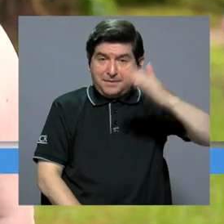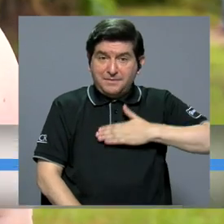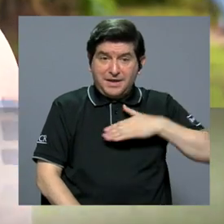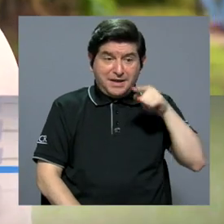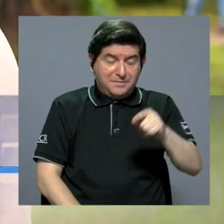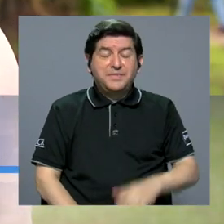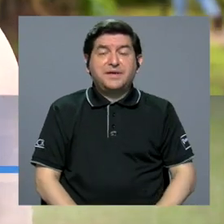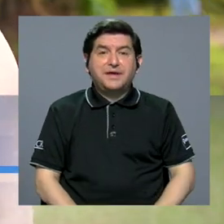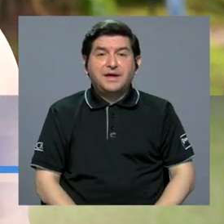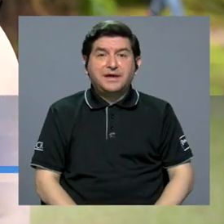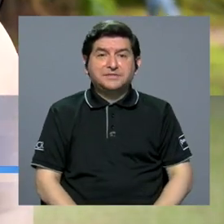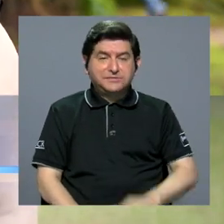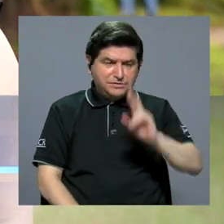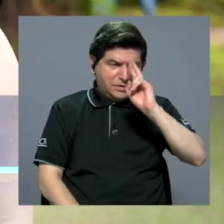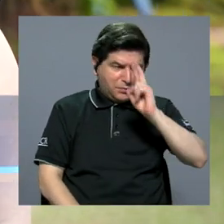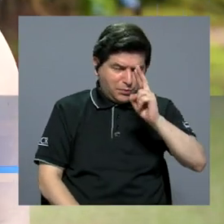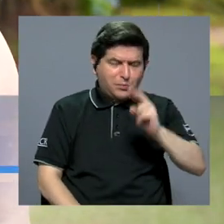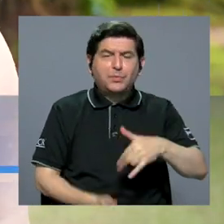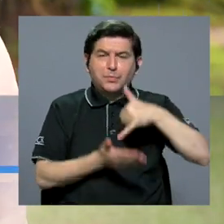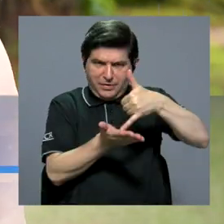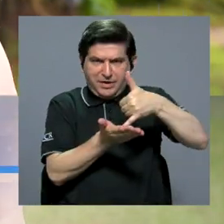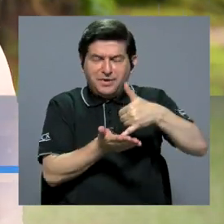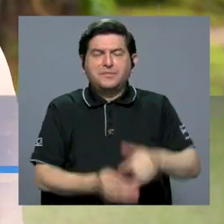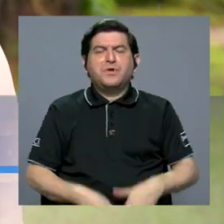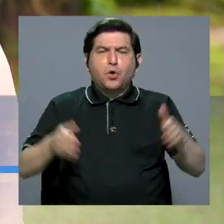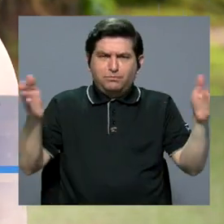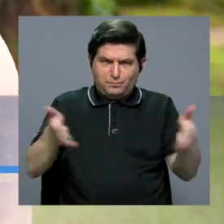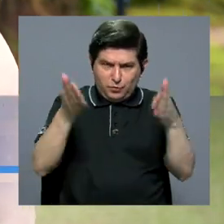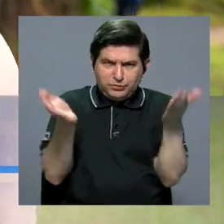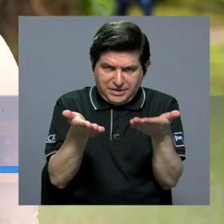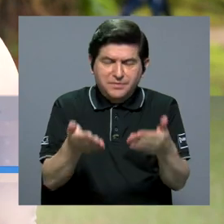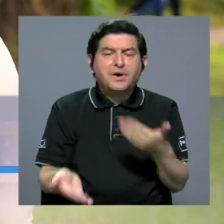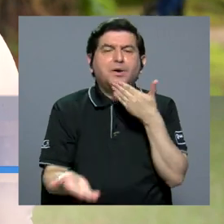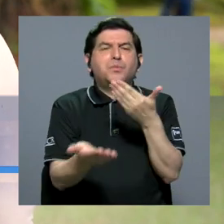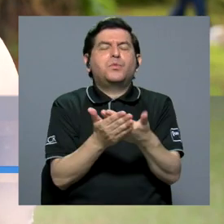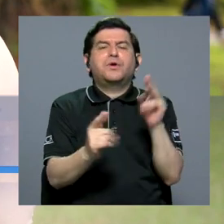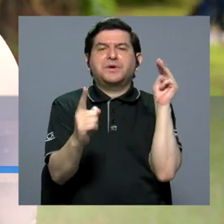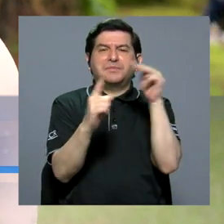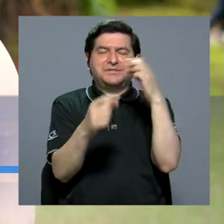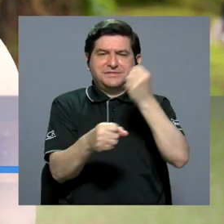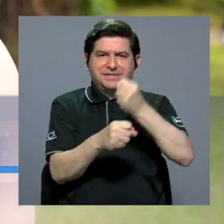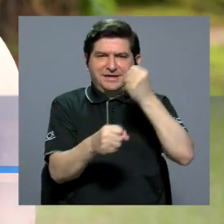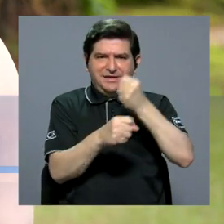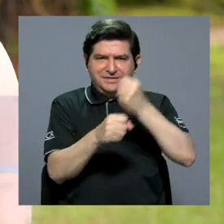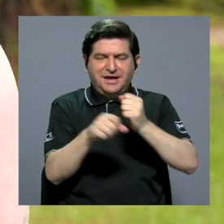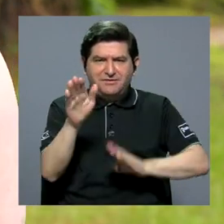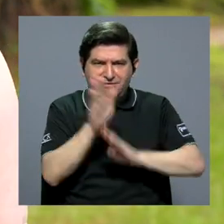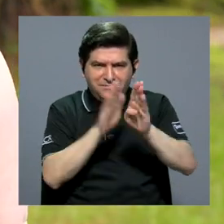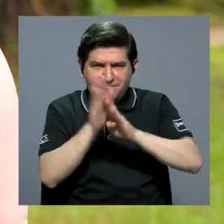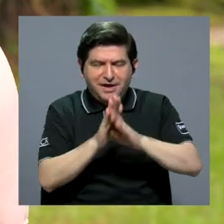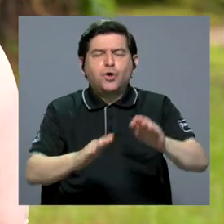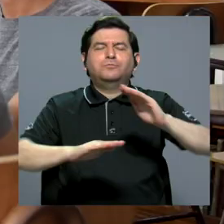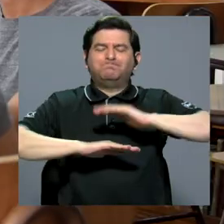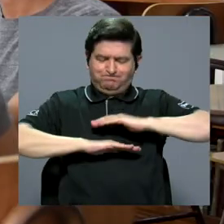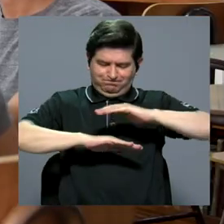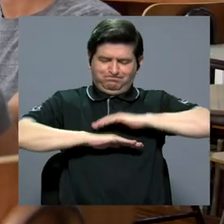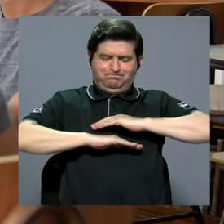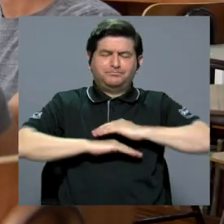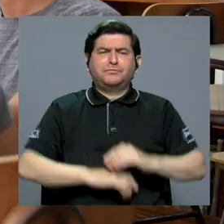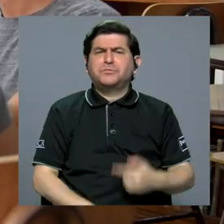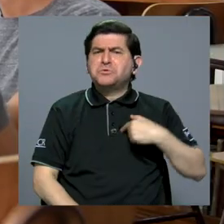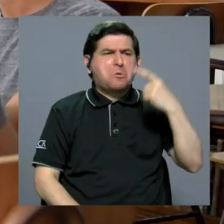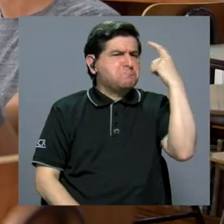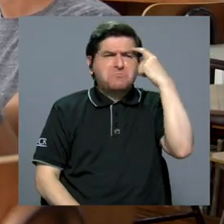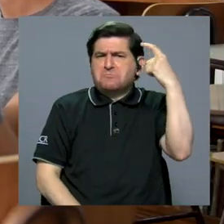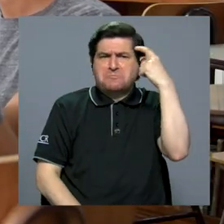reconocimiento es una motivación y también creo que es un buen mensaje de que el trabajo que se ha venido desarrollando ha sido satisfactorio. No había